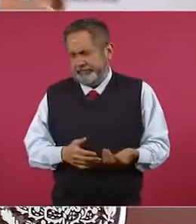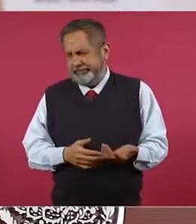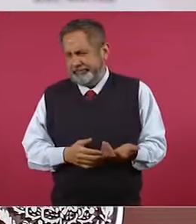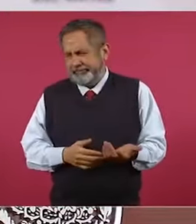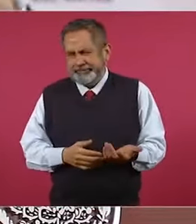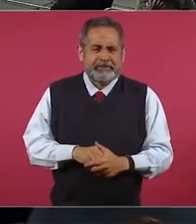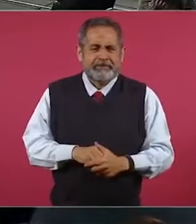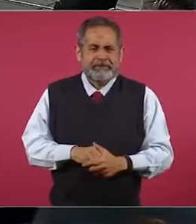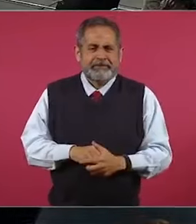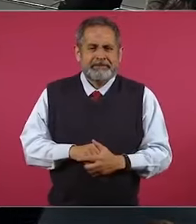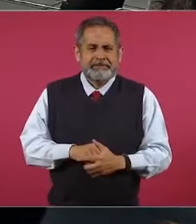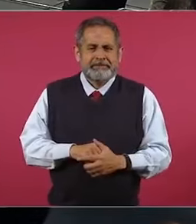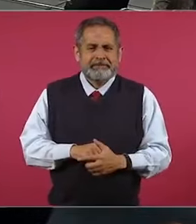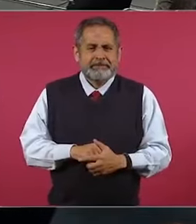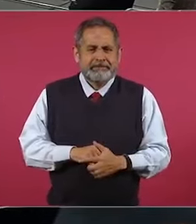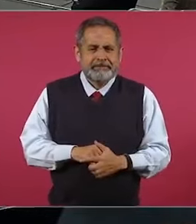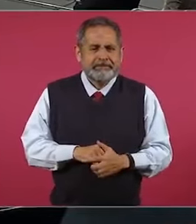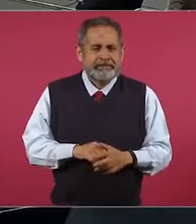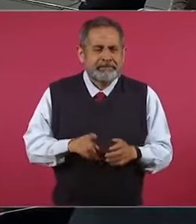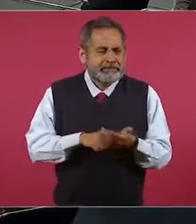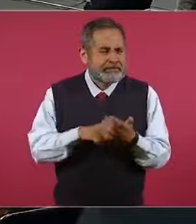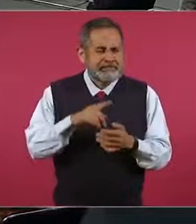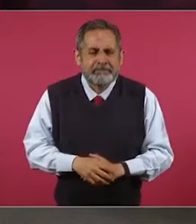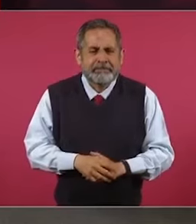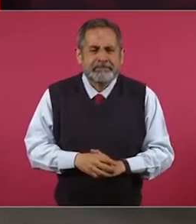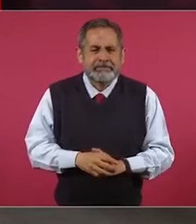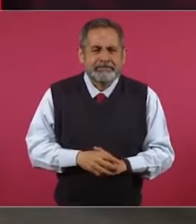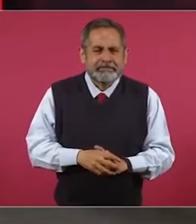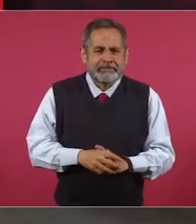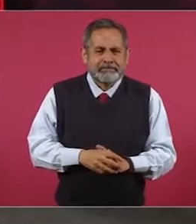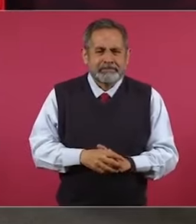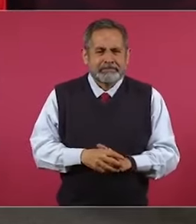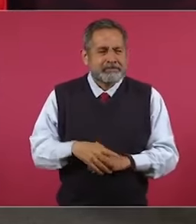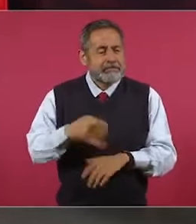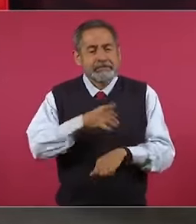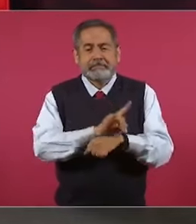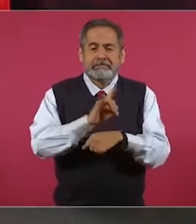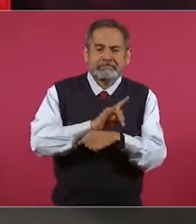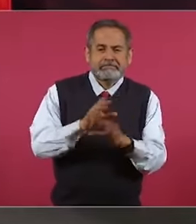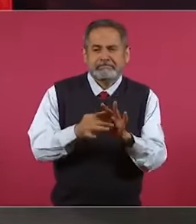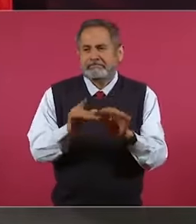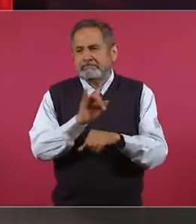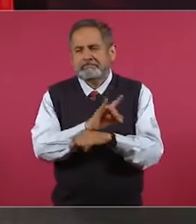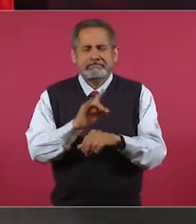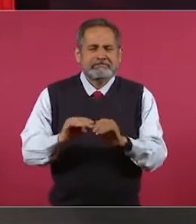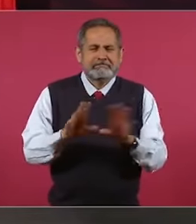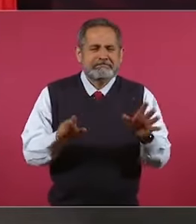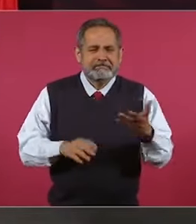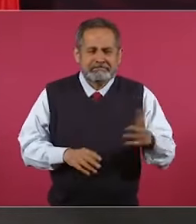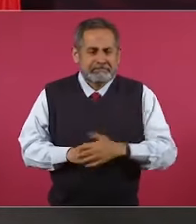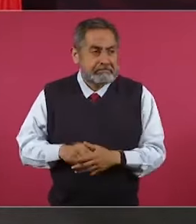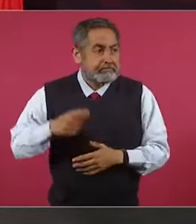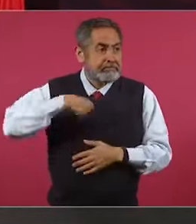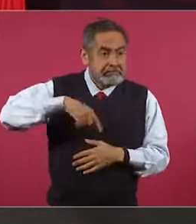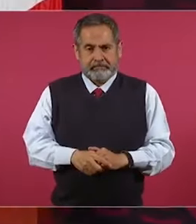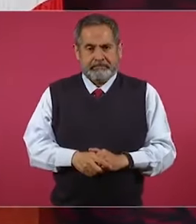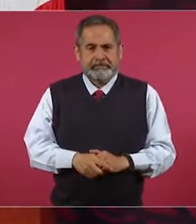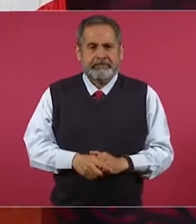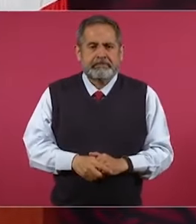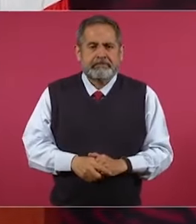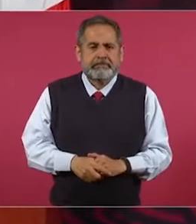además de manera ambigua simulando que están preocupados,